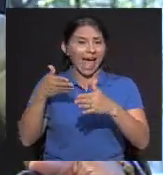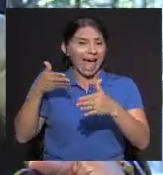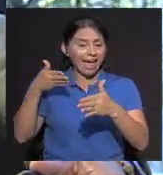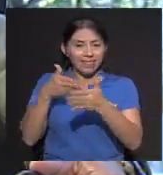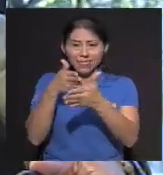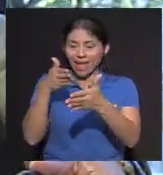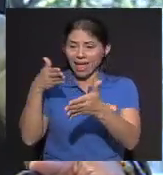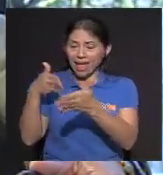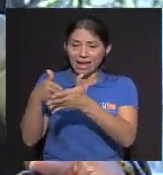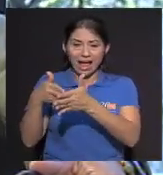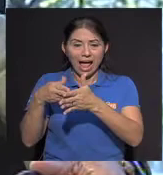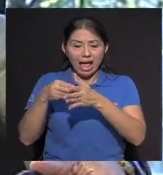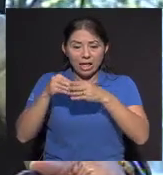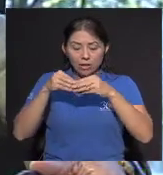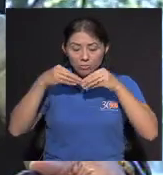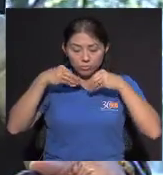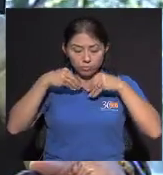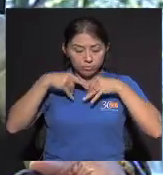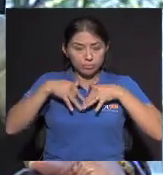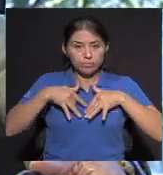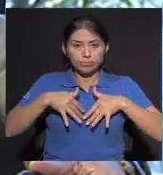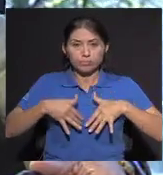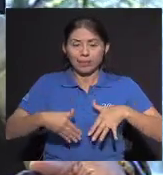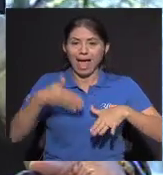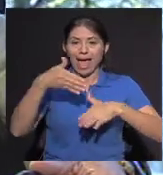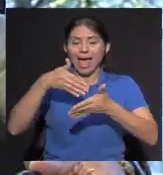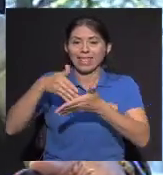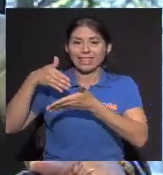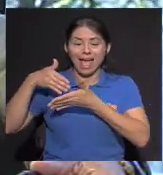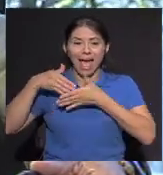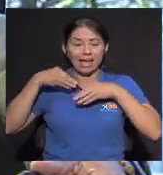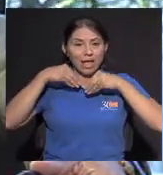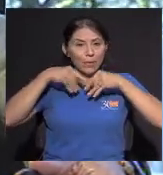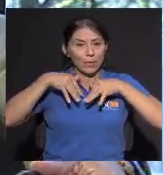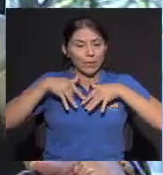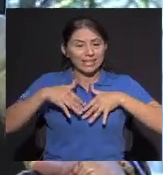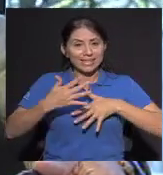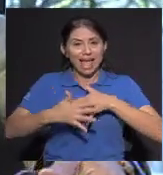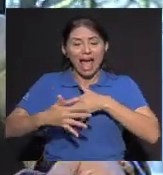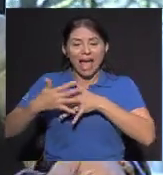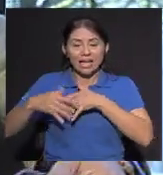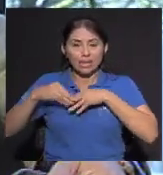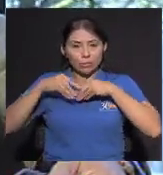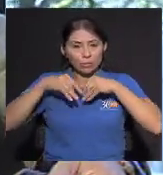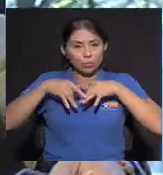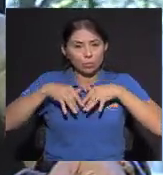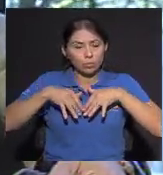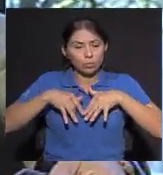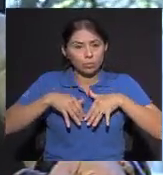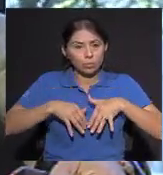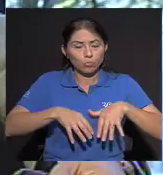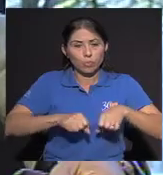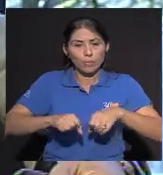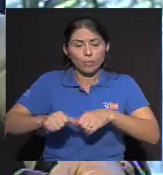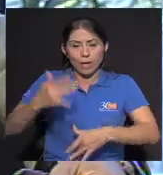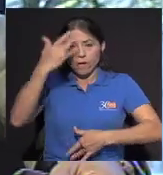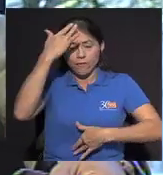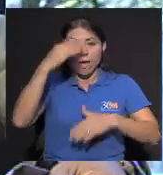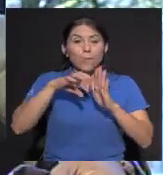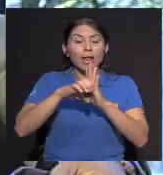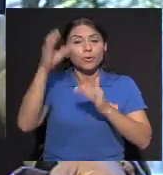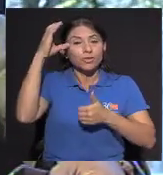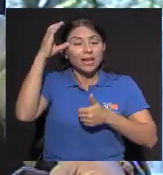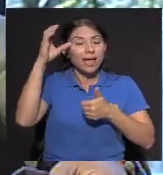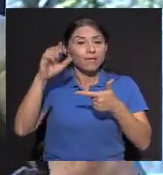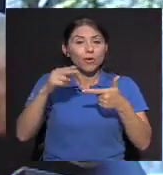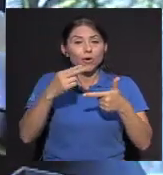Atacar Tejidos Vecinos Órganos vecinos Y se van a empezar A ir por la sangre A colonizar Otros órganos